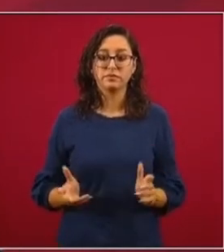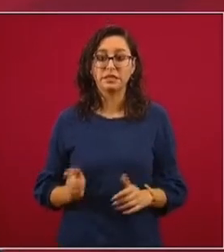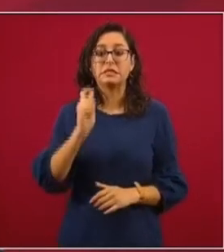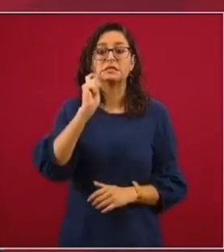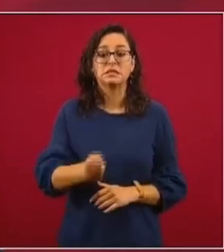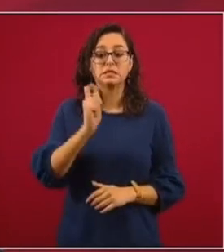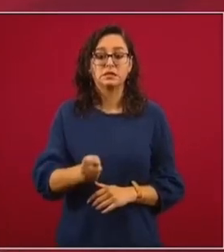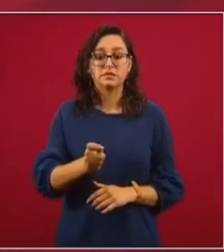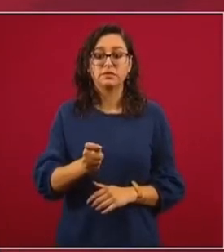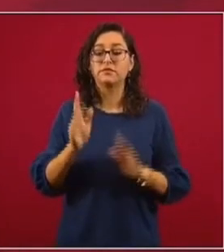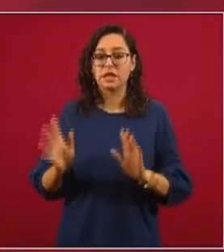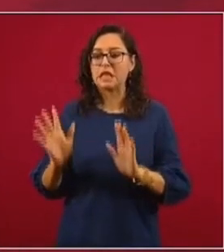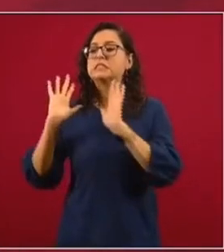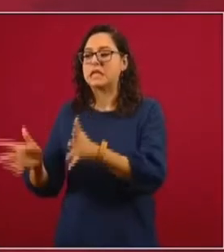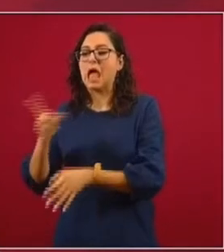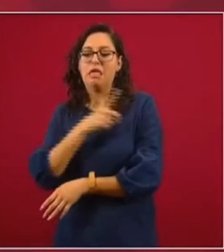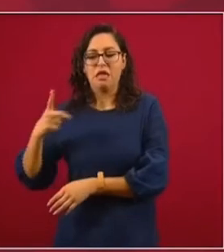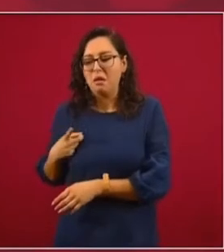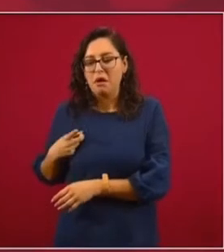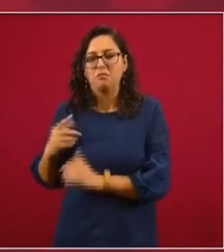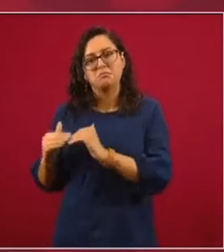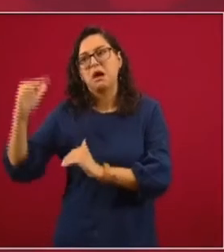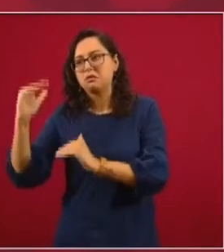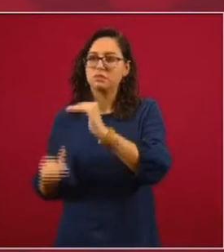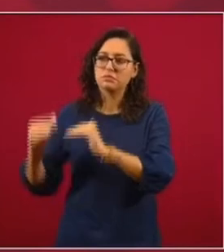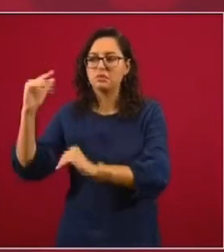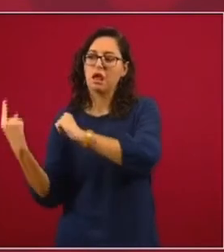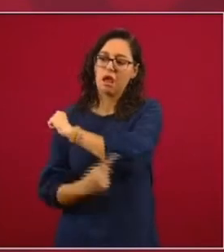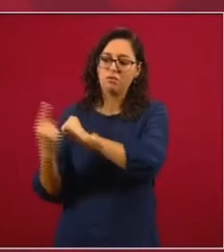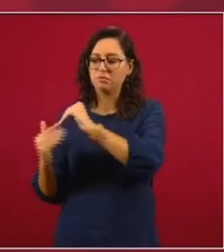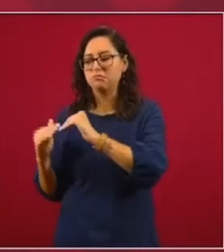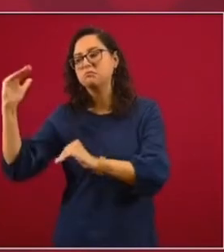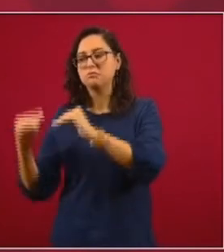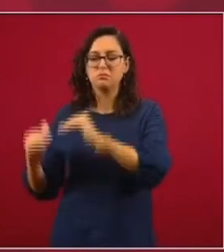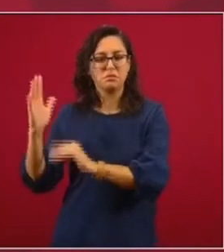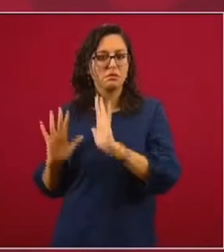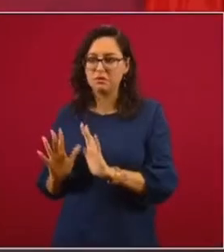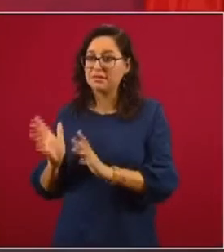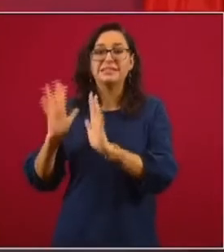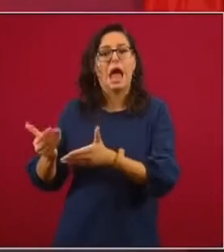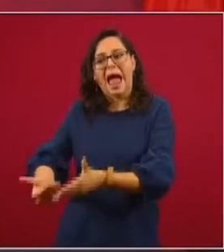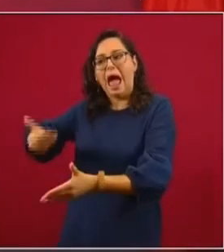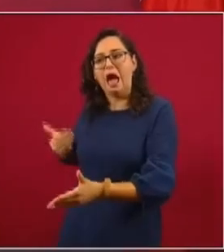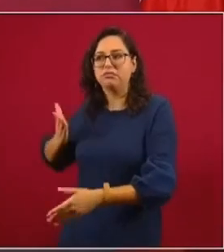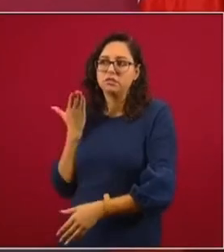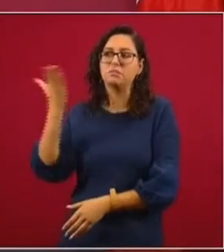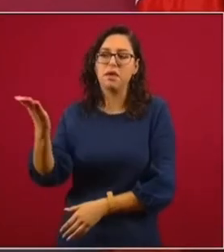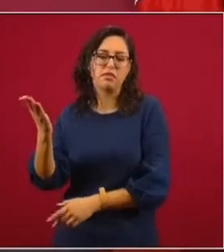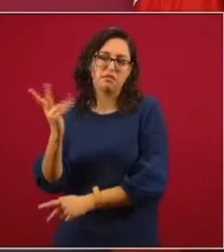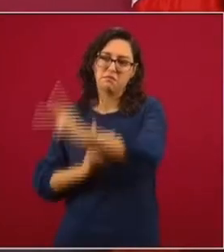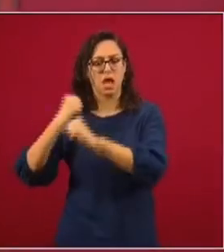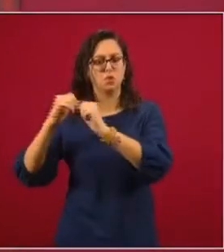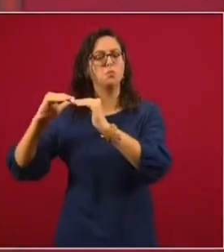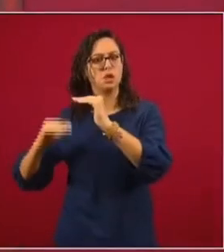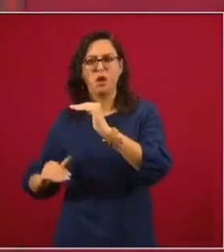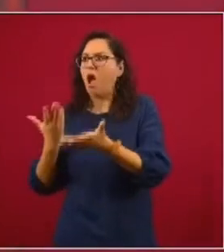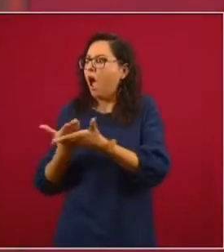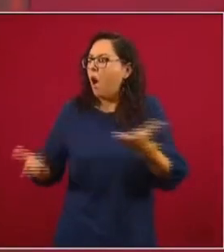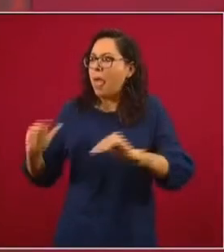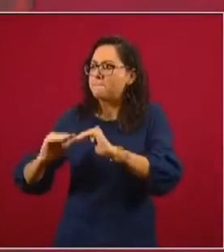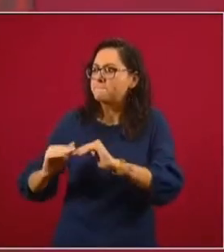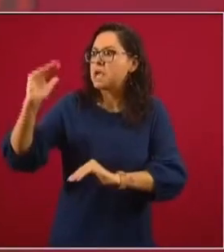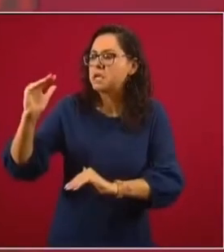adicionales. El aumento de deuda que se está registrando este año ahora